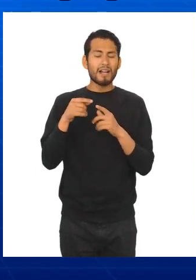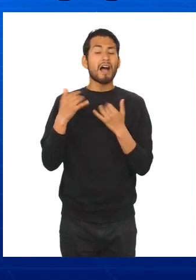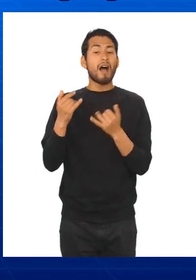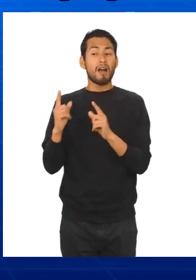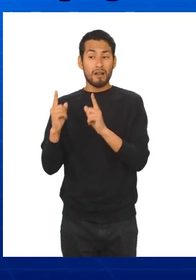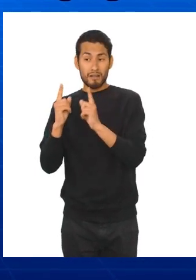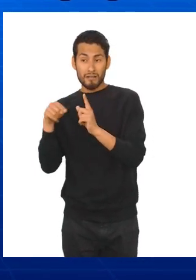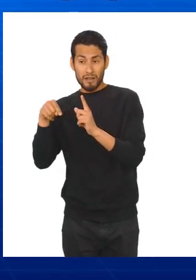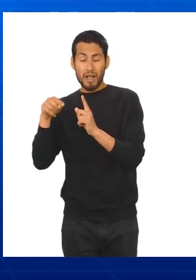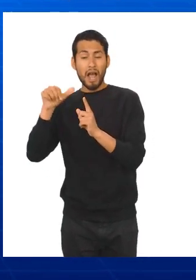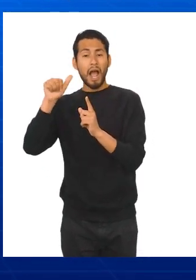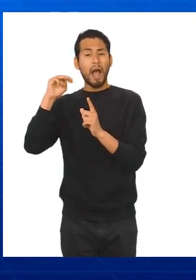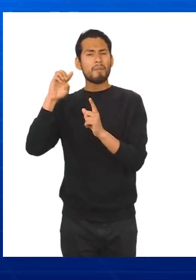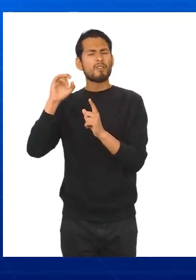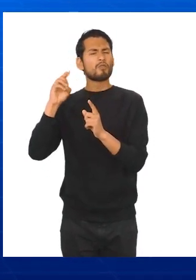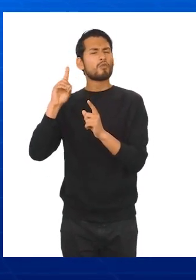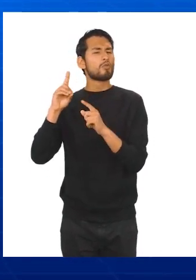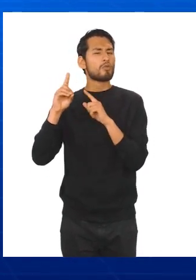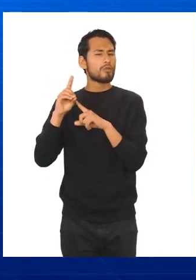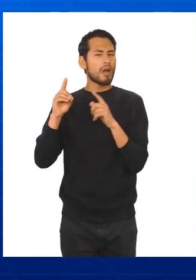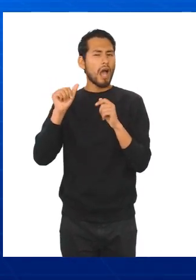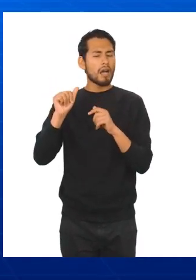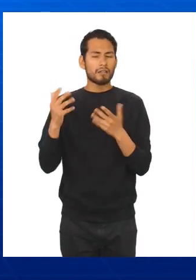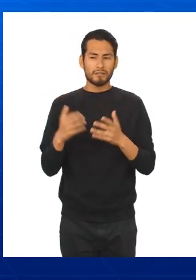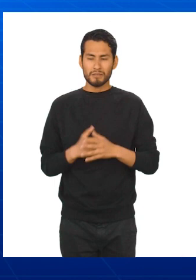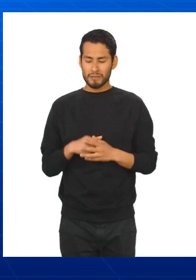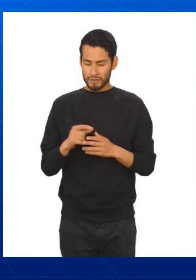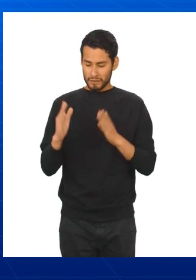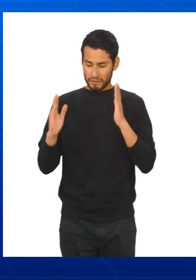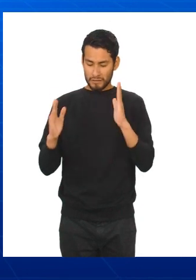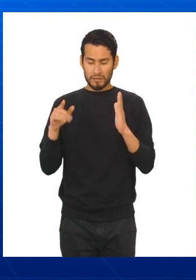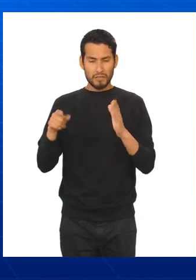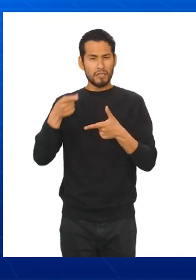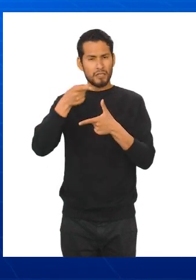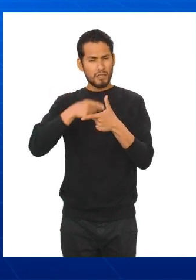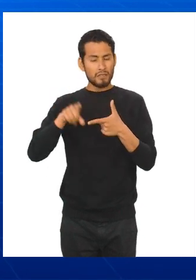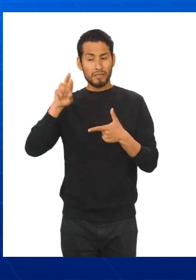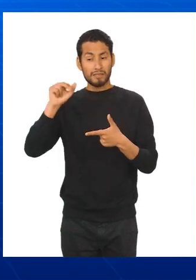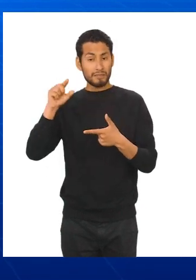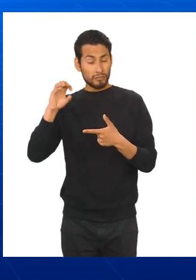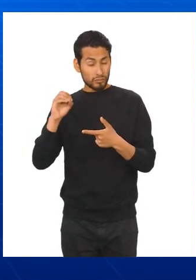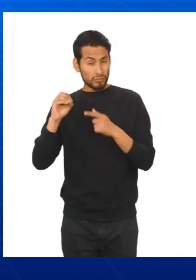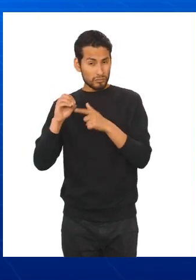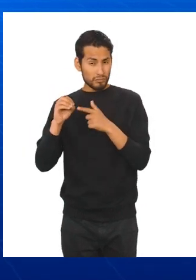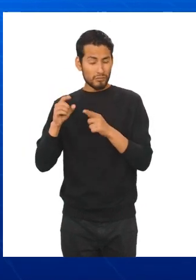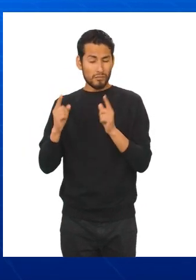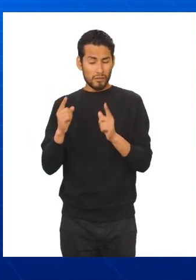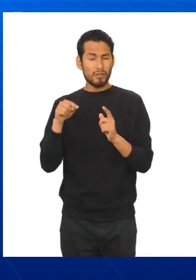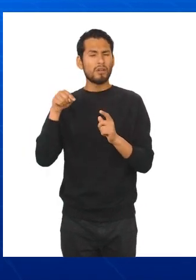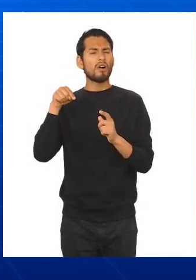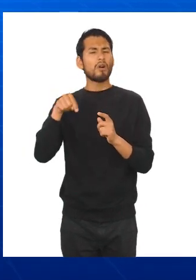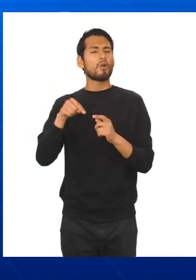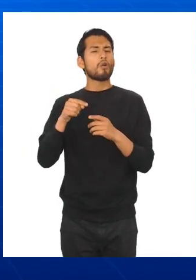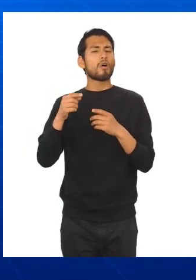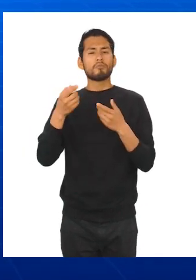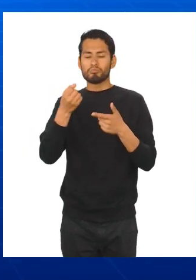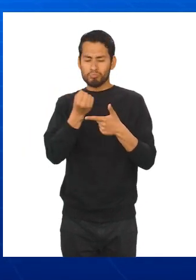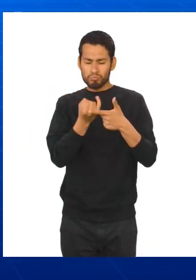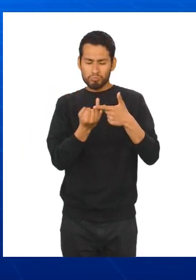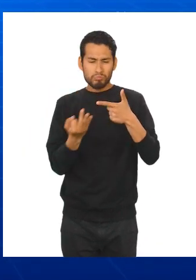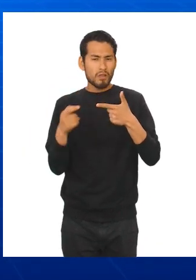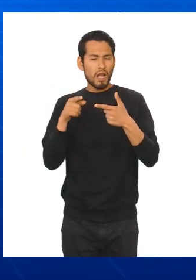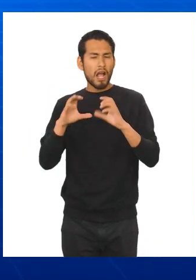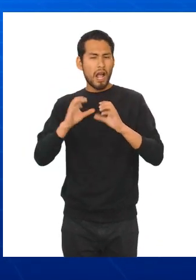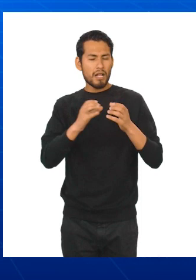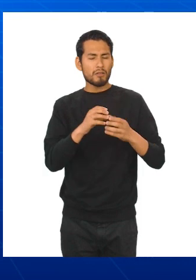amplitud A que deben tener los intervalos, dividiendo el rango entre el número de clases o intervalos. A igual